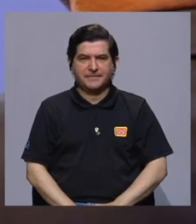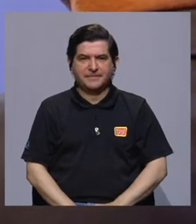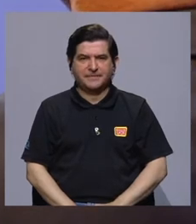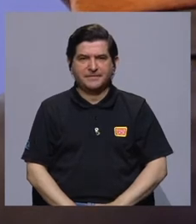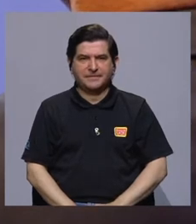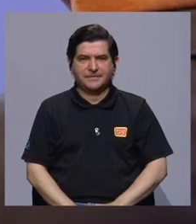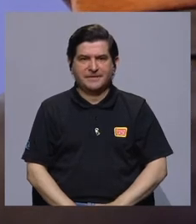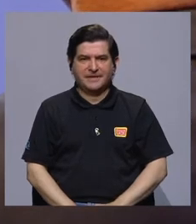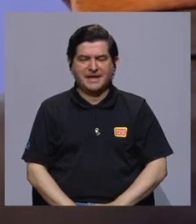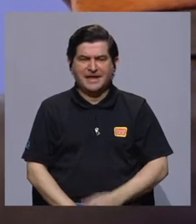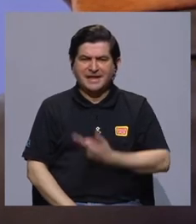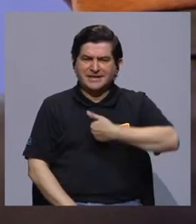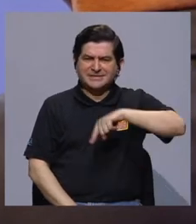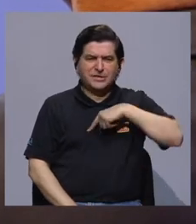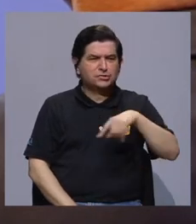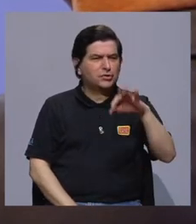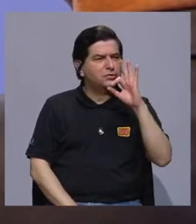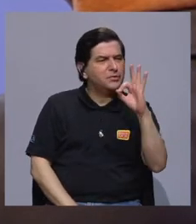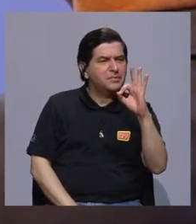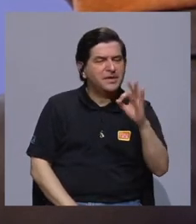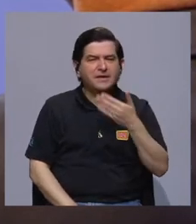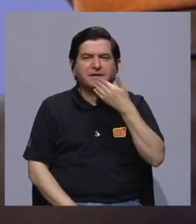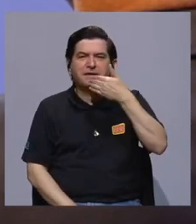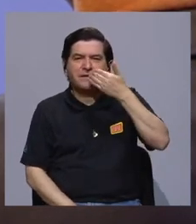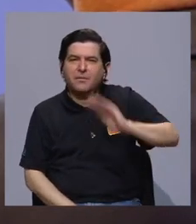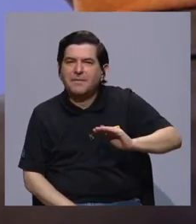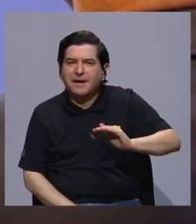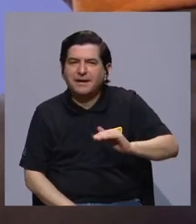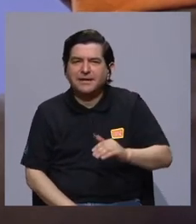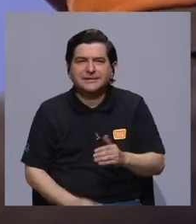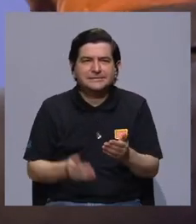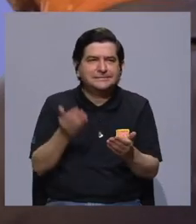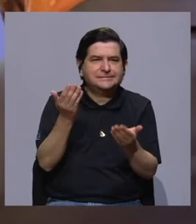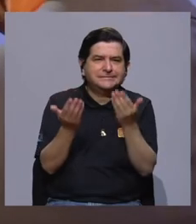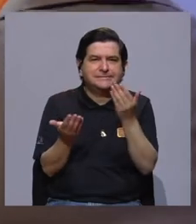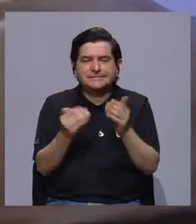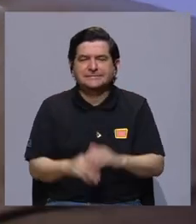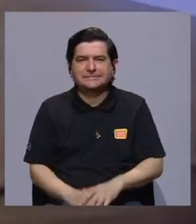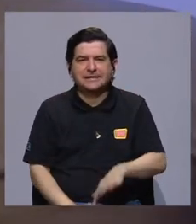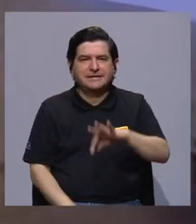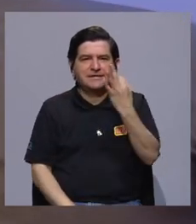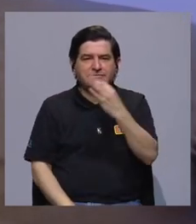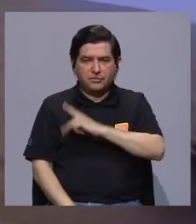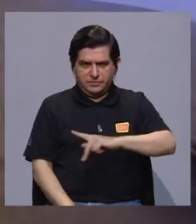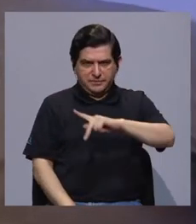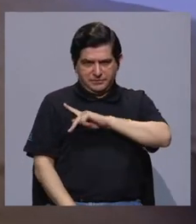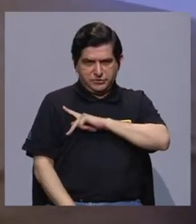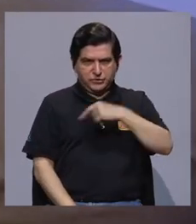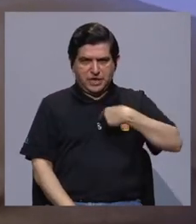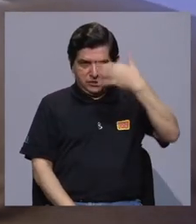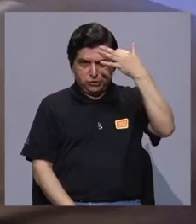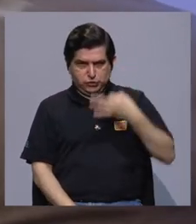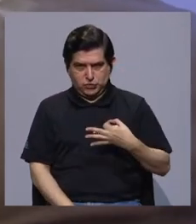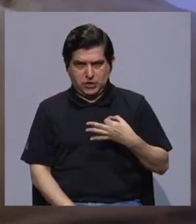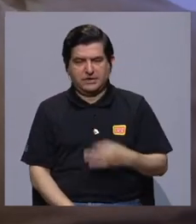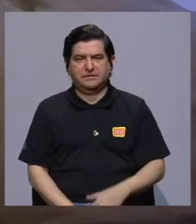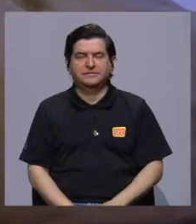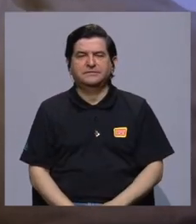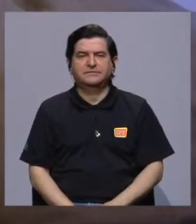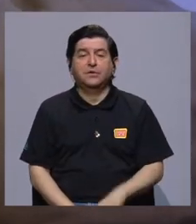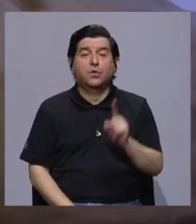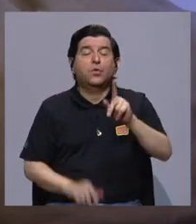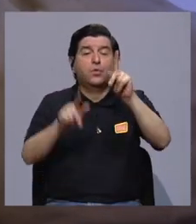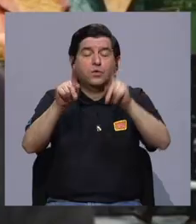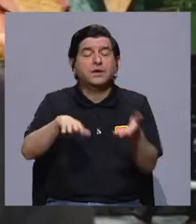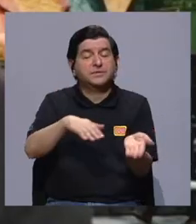Bueno, esto de si nos ha ido bien o mal, digamos, en términos muy personales, yo considero que